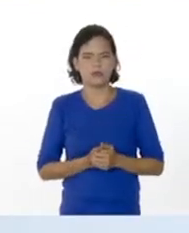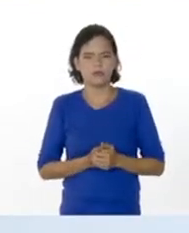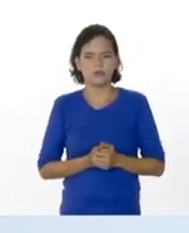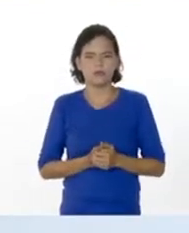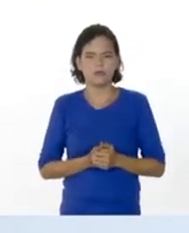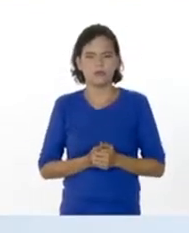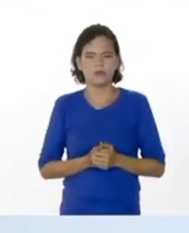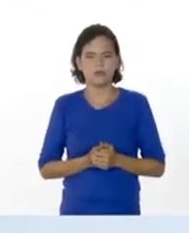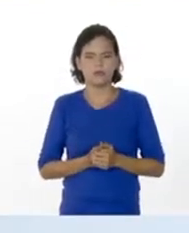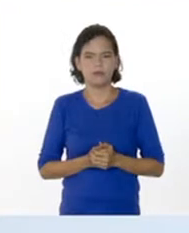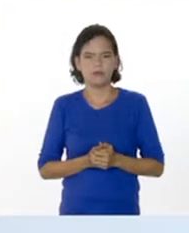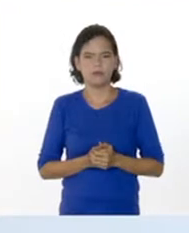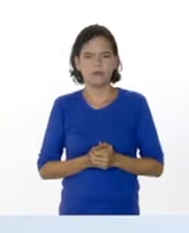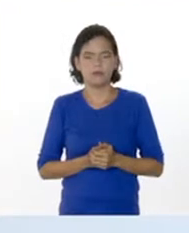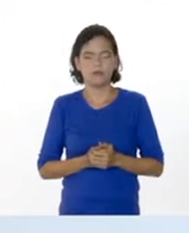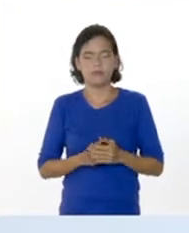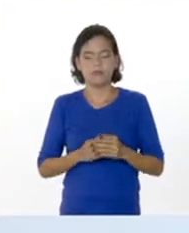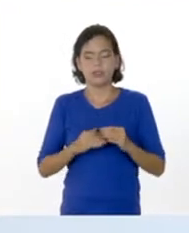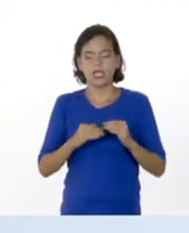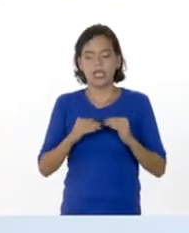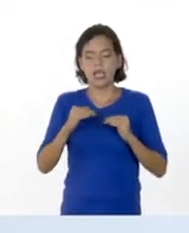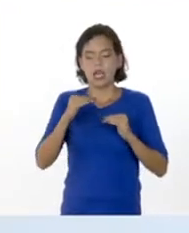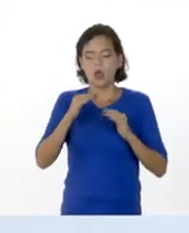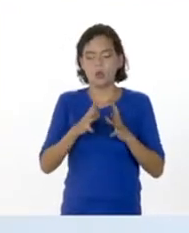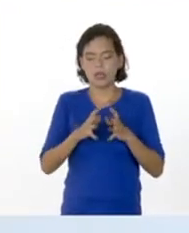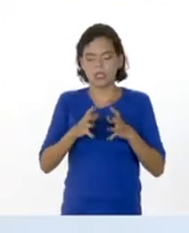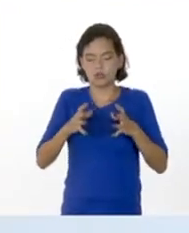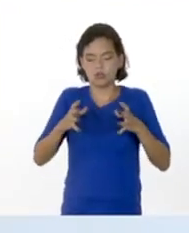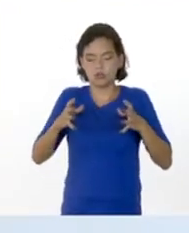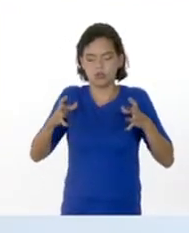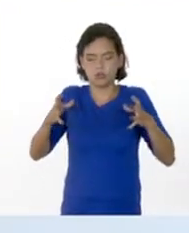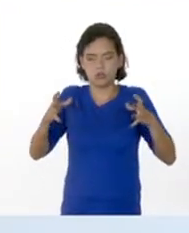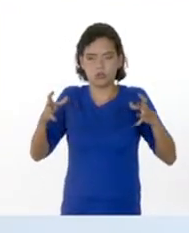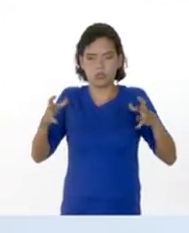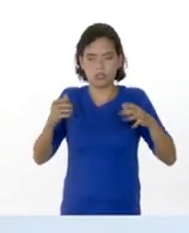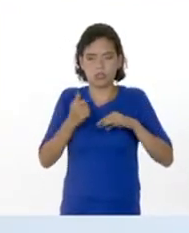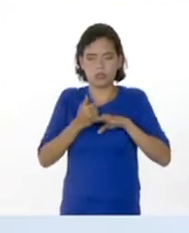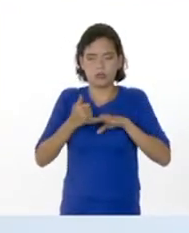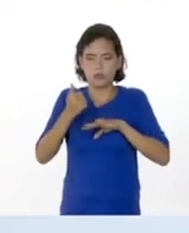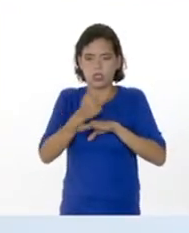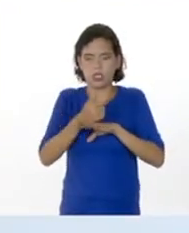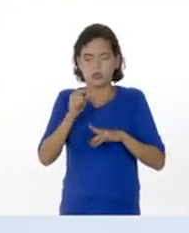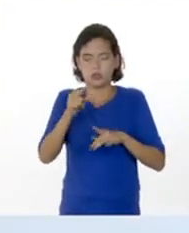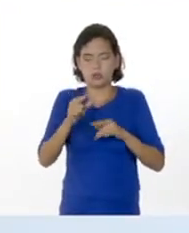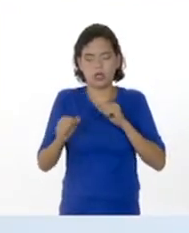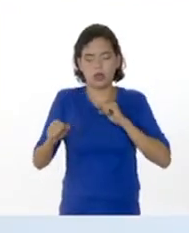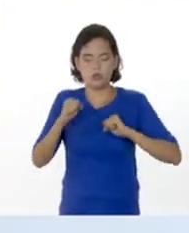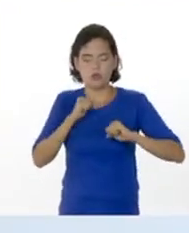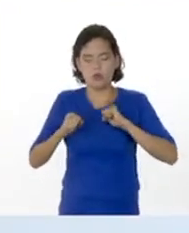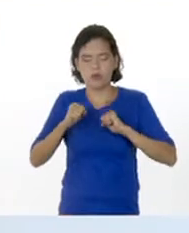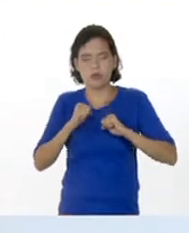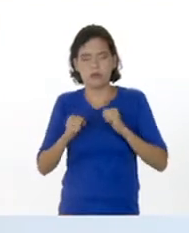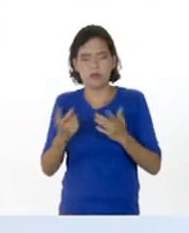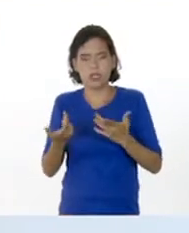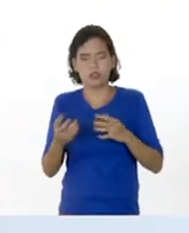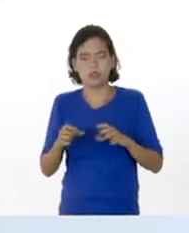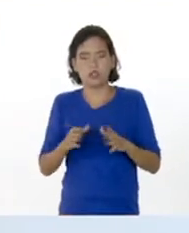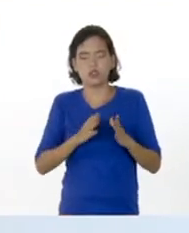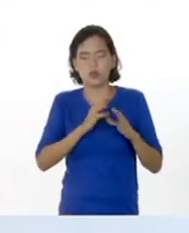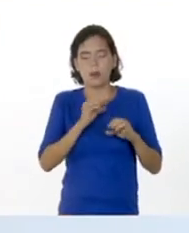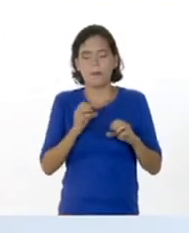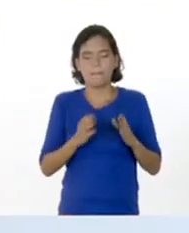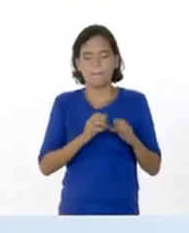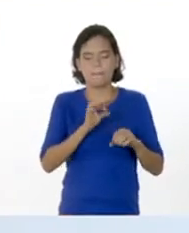del aumento de su volumen, que es mayor el movimiento de sus partículas. ¿Por qué?